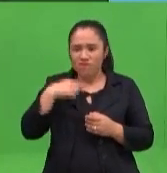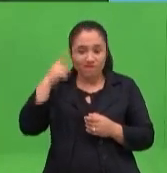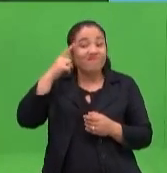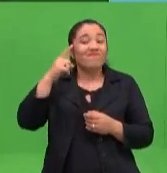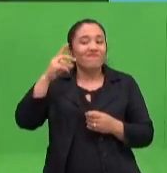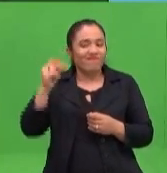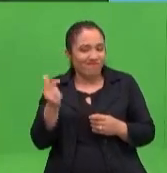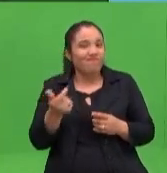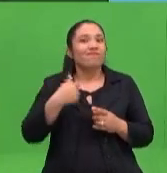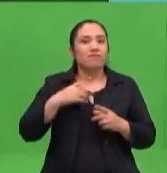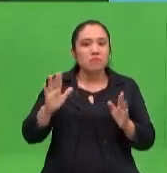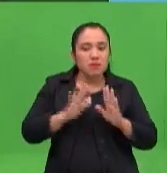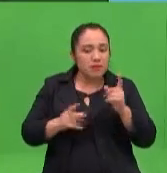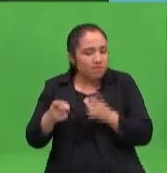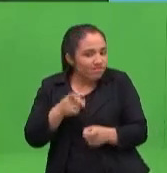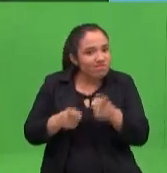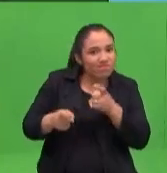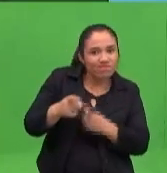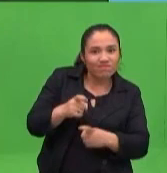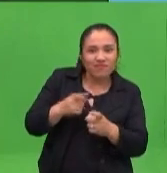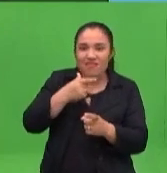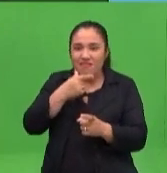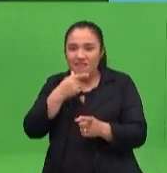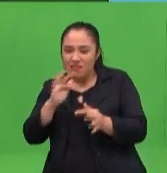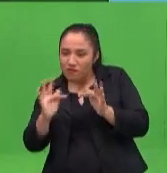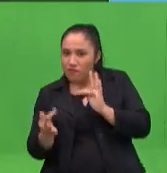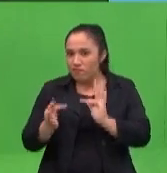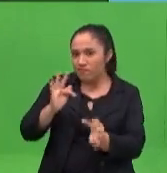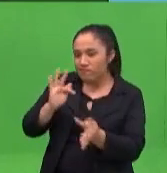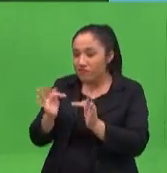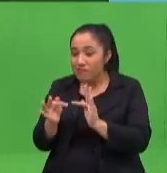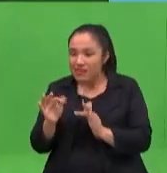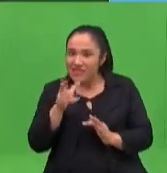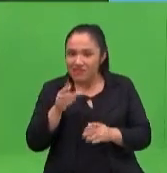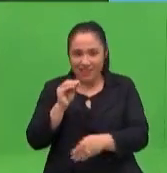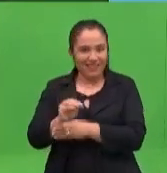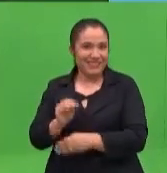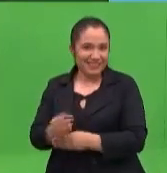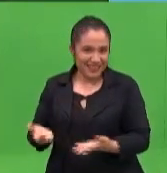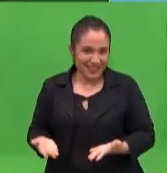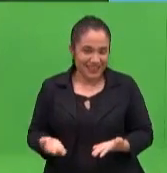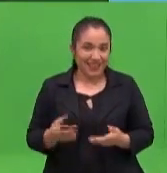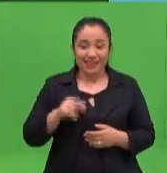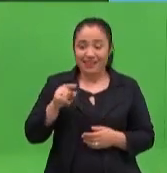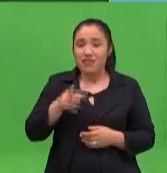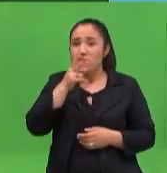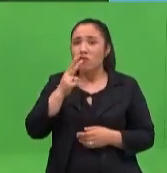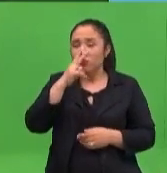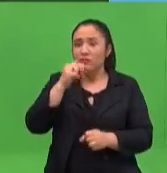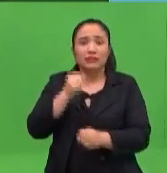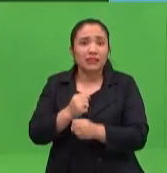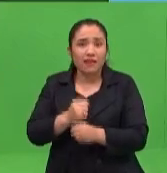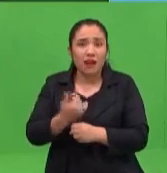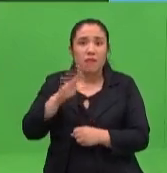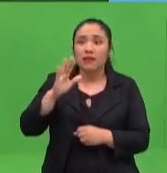¿verdad? De cuáles son las particularidades de mi hijo, ¿verdad? Si a él le gusta más o a ella le gusta más trabajar con agua,